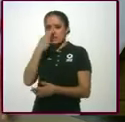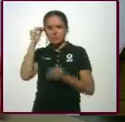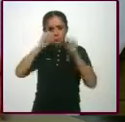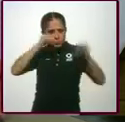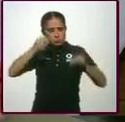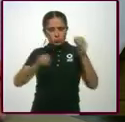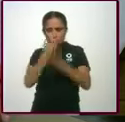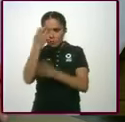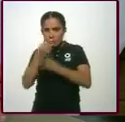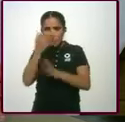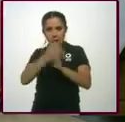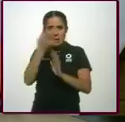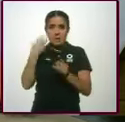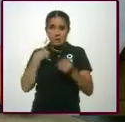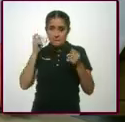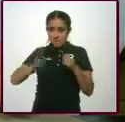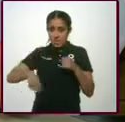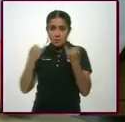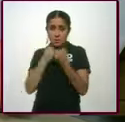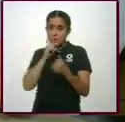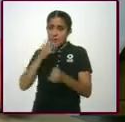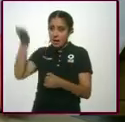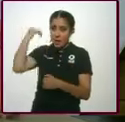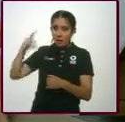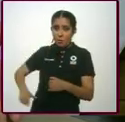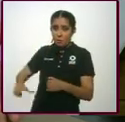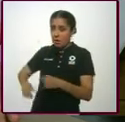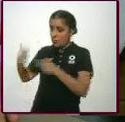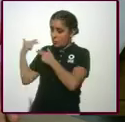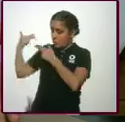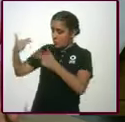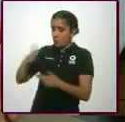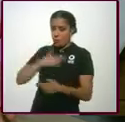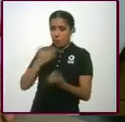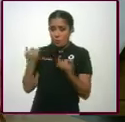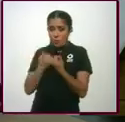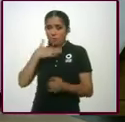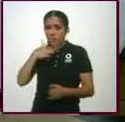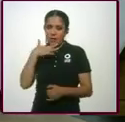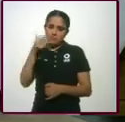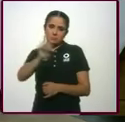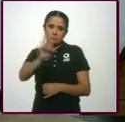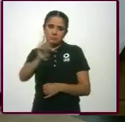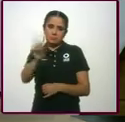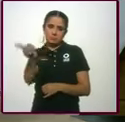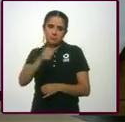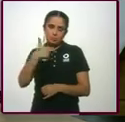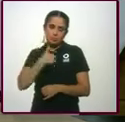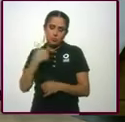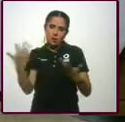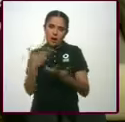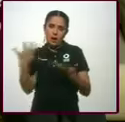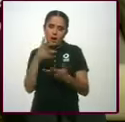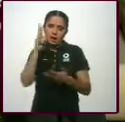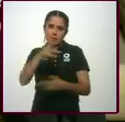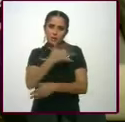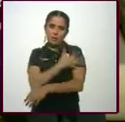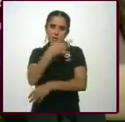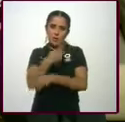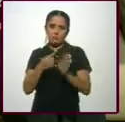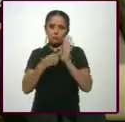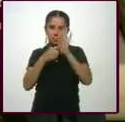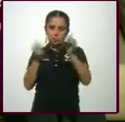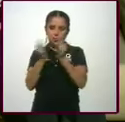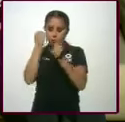nosotros no somos iguales a los que se fueron, nosotros somos diferentes. Y tenemos que hacerlo a través del ingenio,